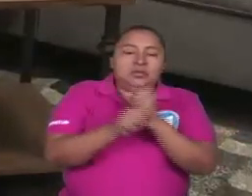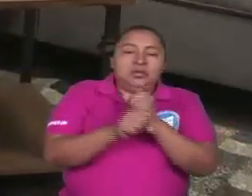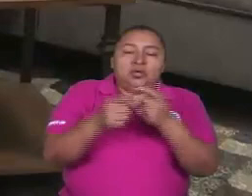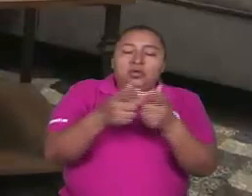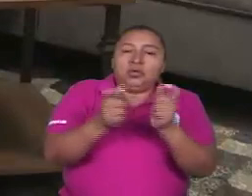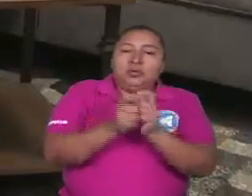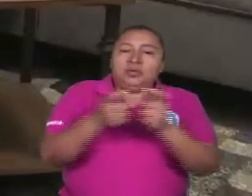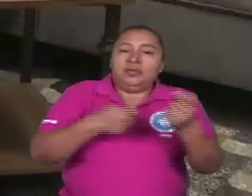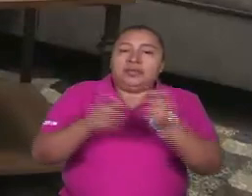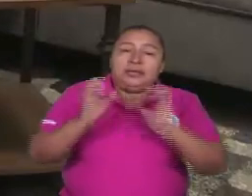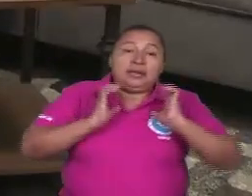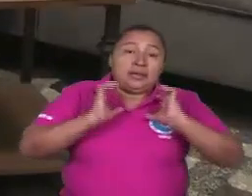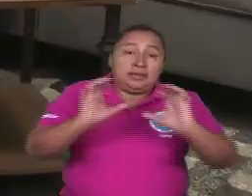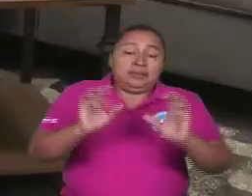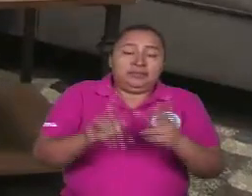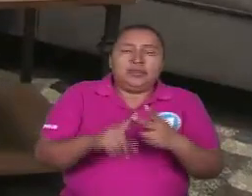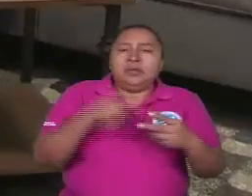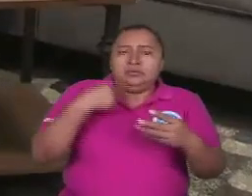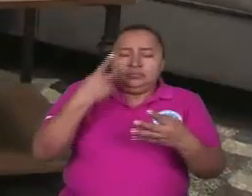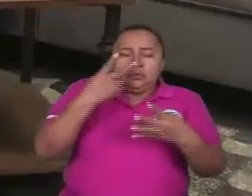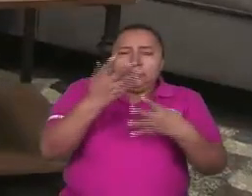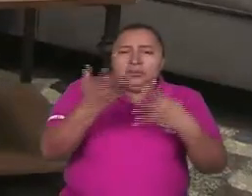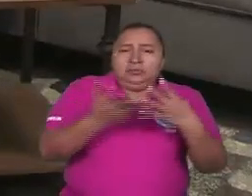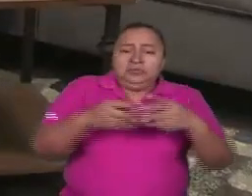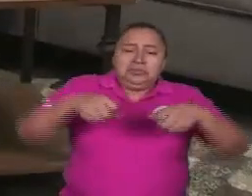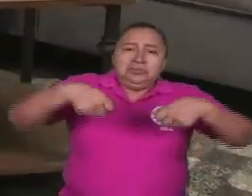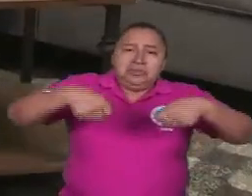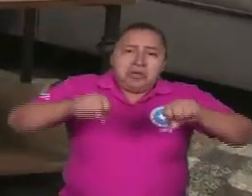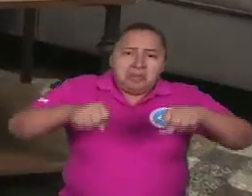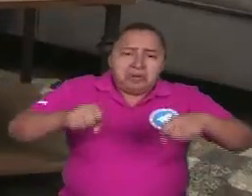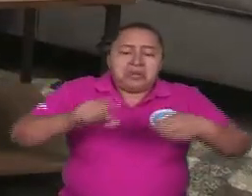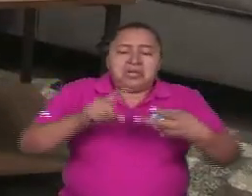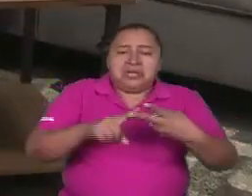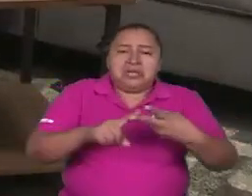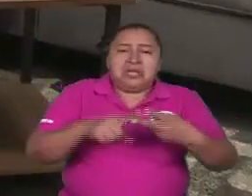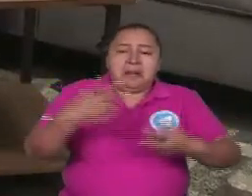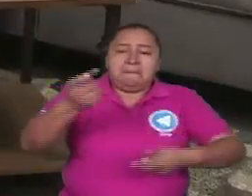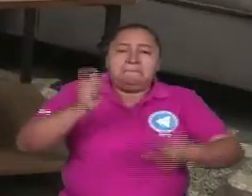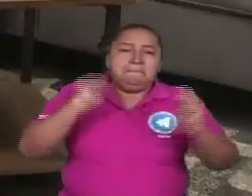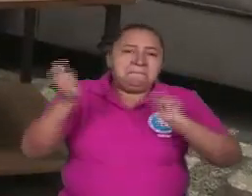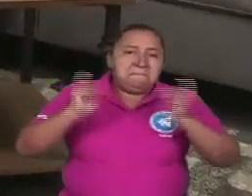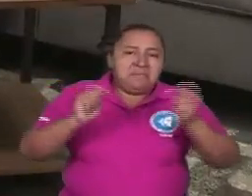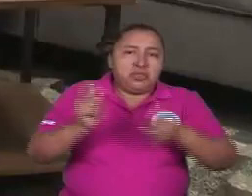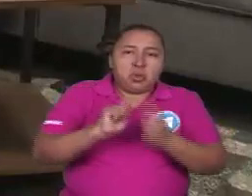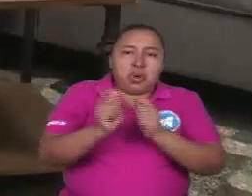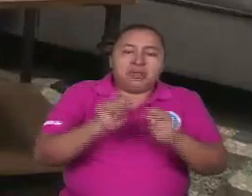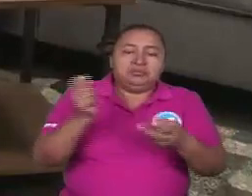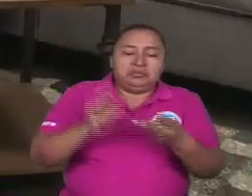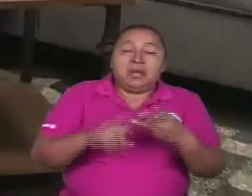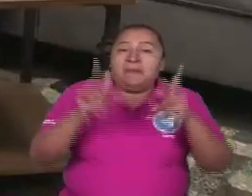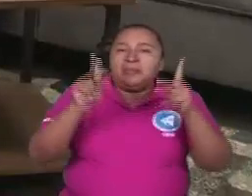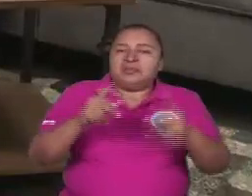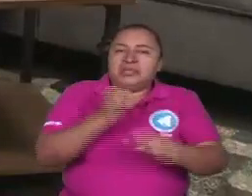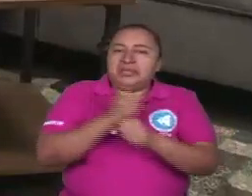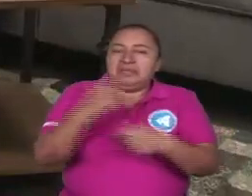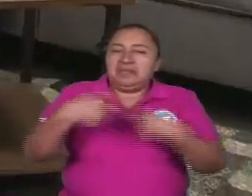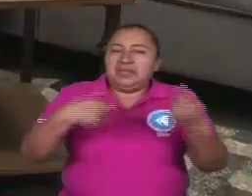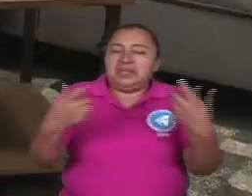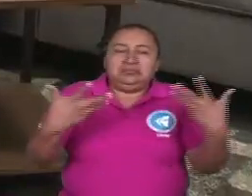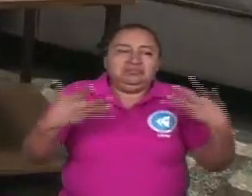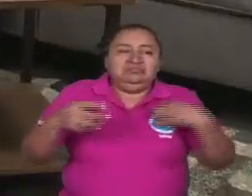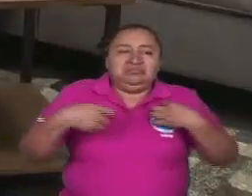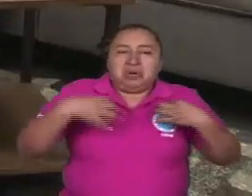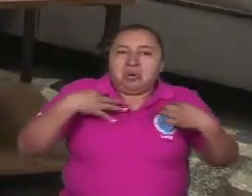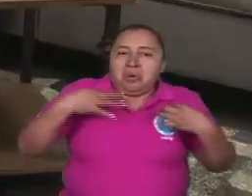y los hemos visto diversificados camponeras camponeras cambistas trabajadores que venden todo tipo de